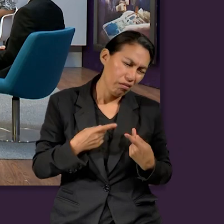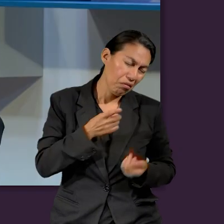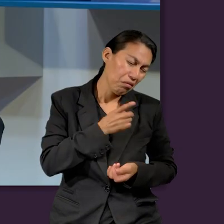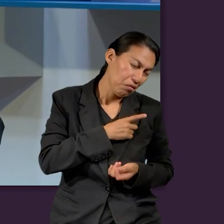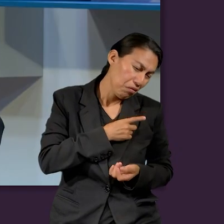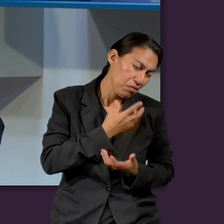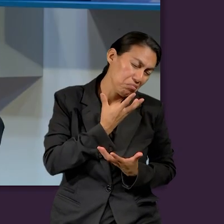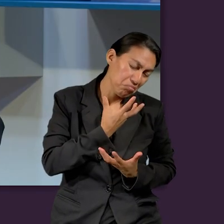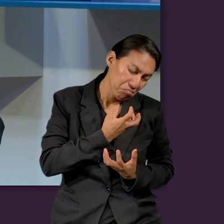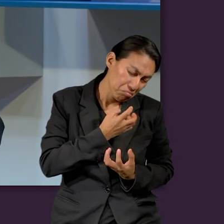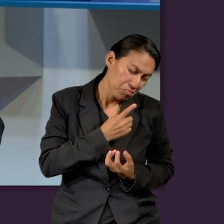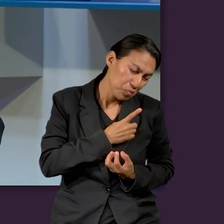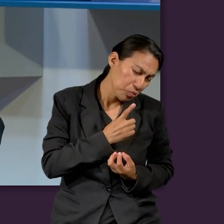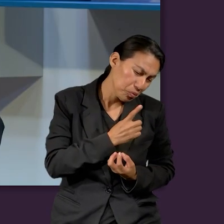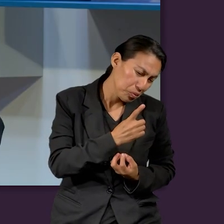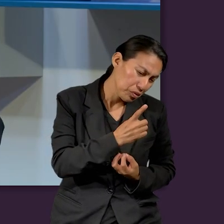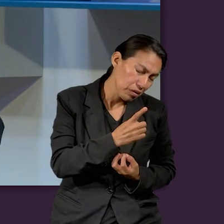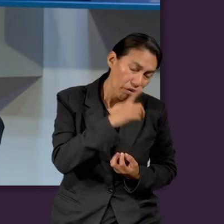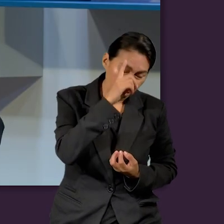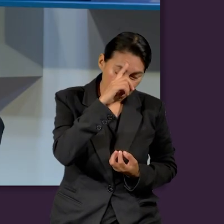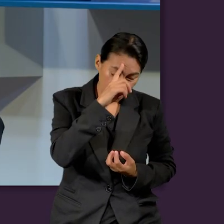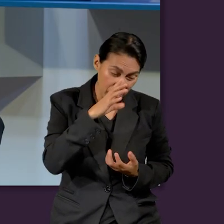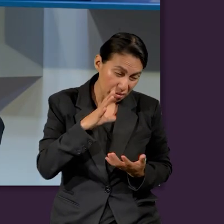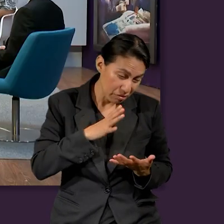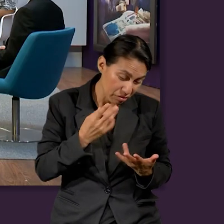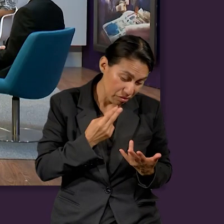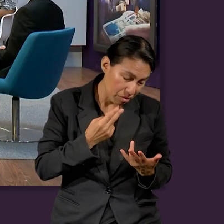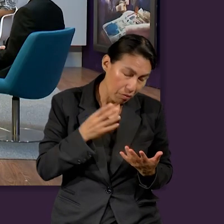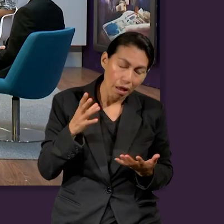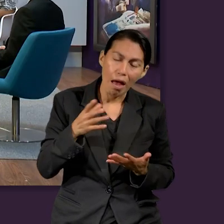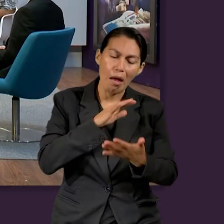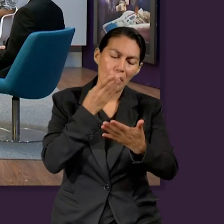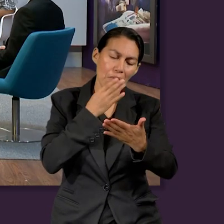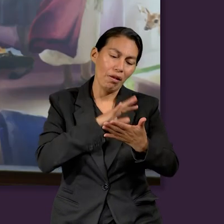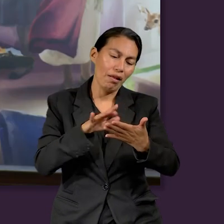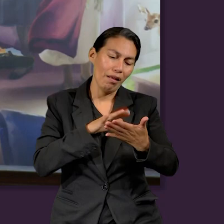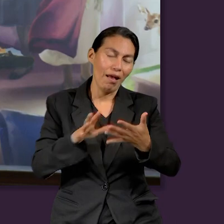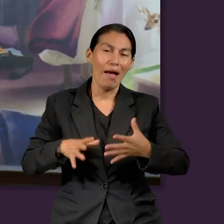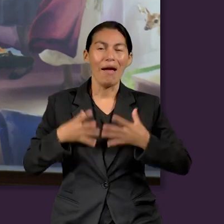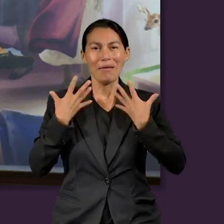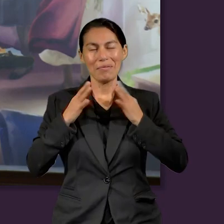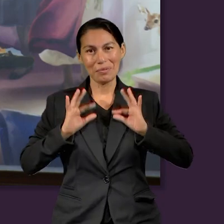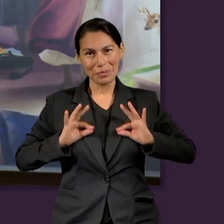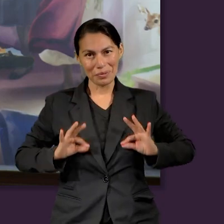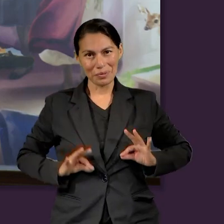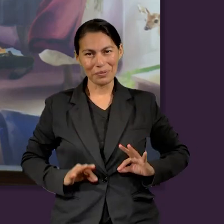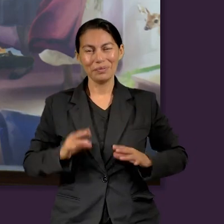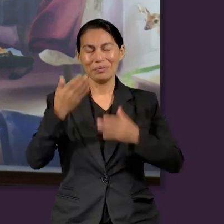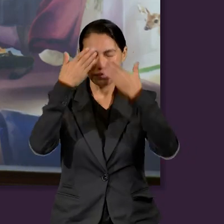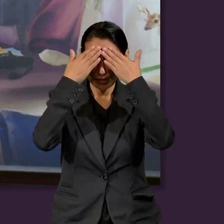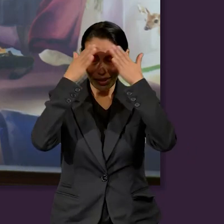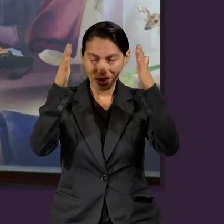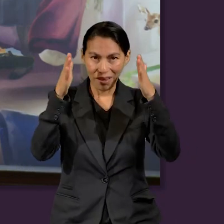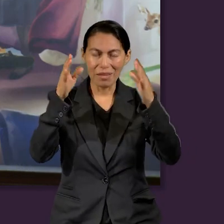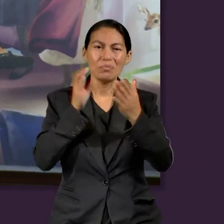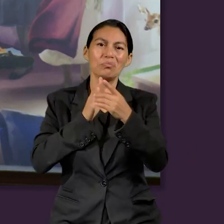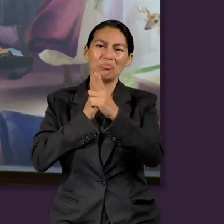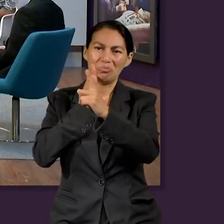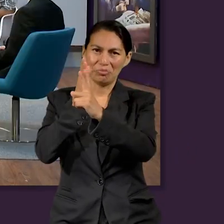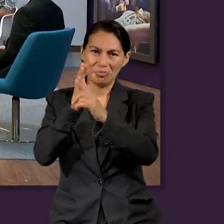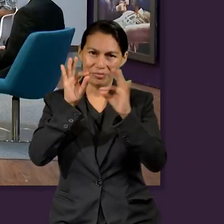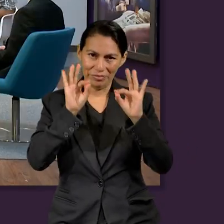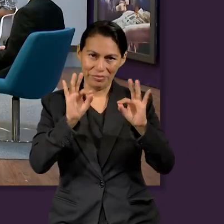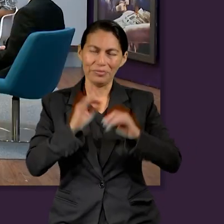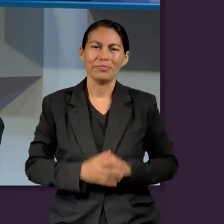como algo que nos da fuerza en aquellos momentos en los cuales quizá nos sentimos solos o en los cuales necesitamos un consejo de parte de Dios.